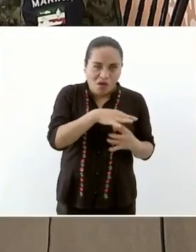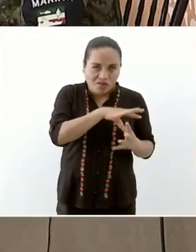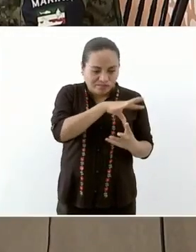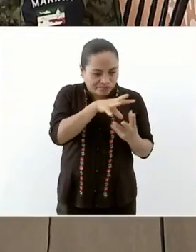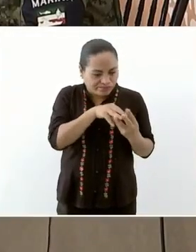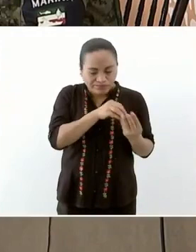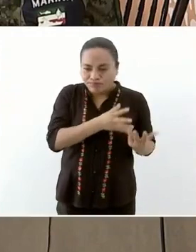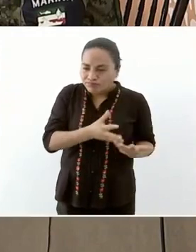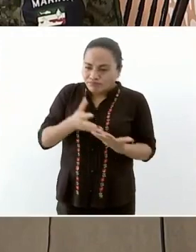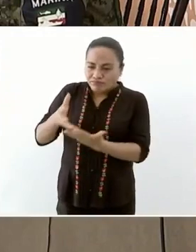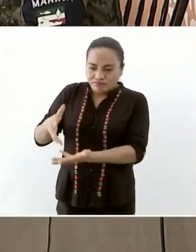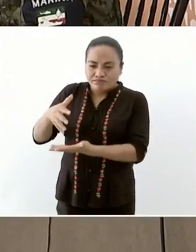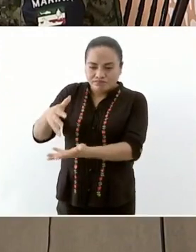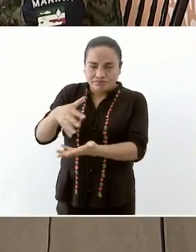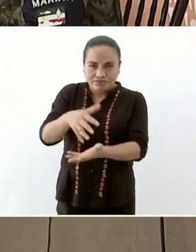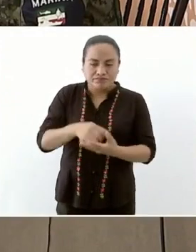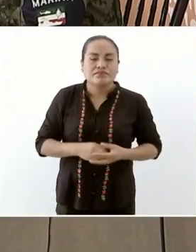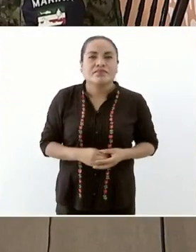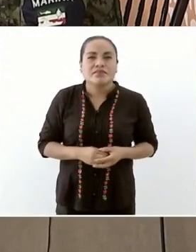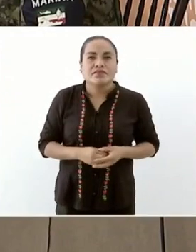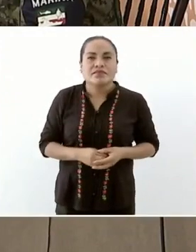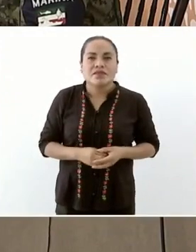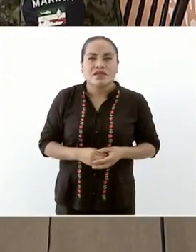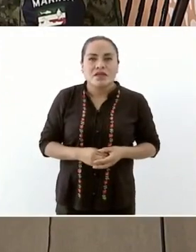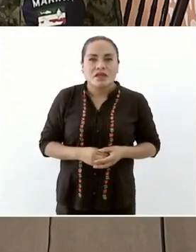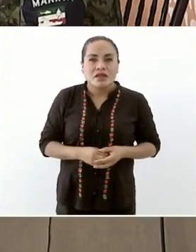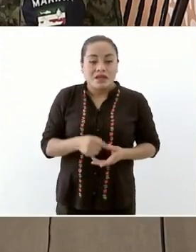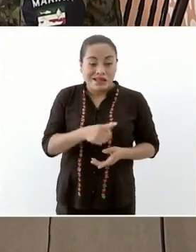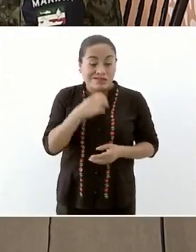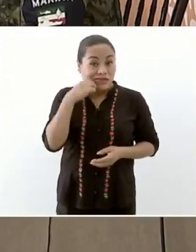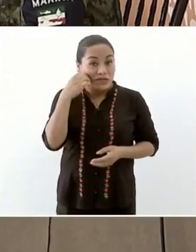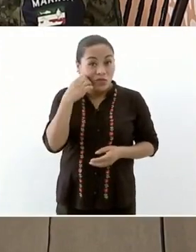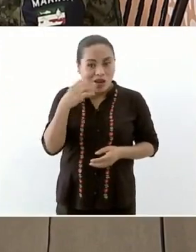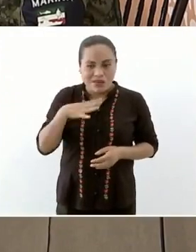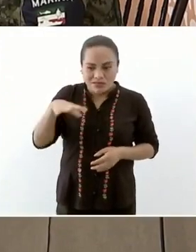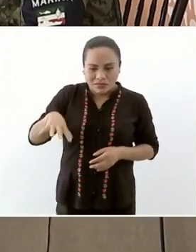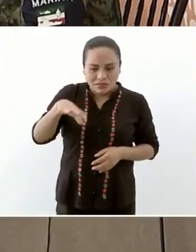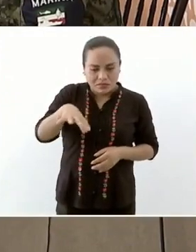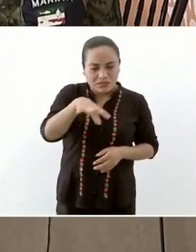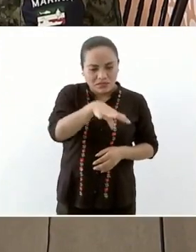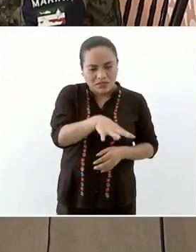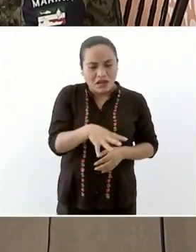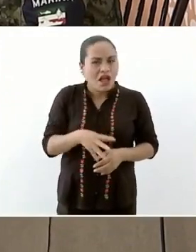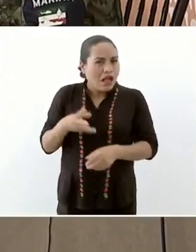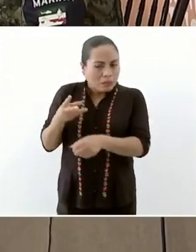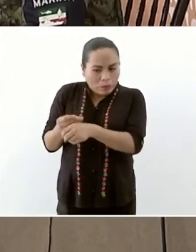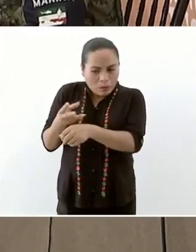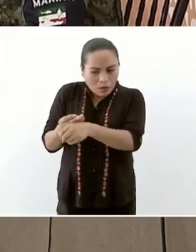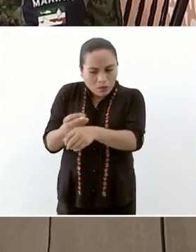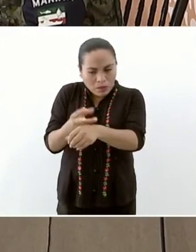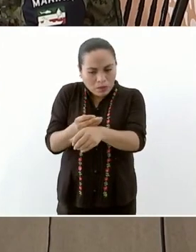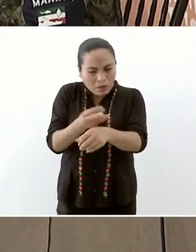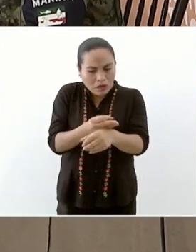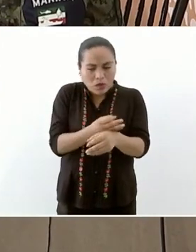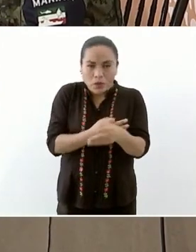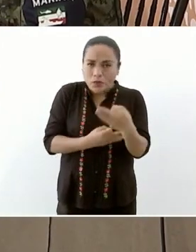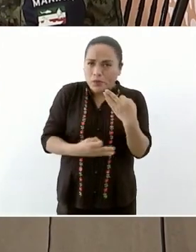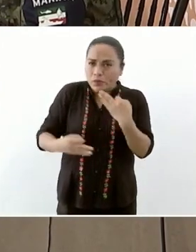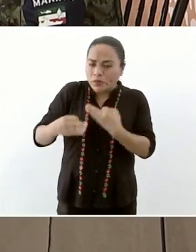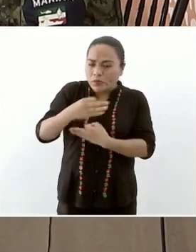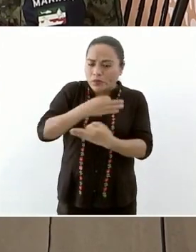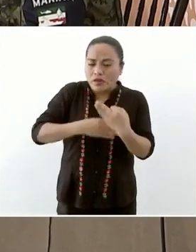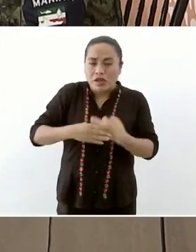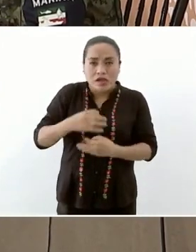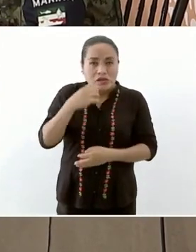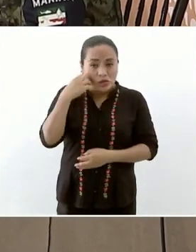en el caso de la reparación de escuelas todas las escuelas todas que resultaron afectadas